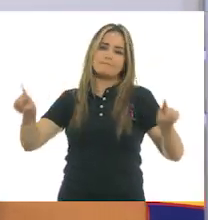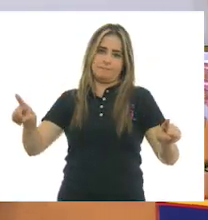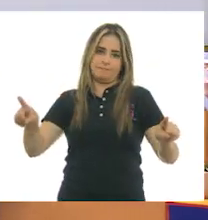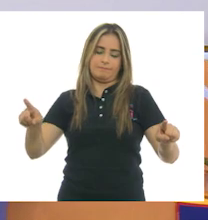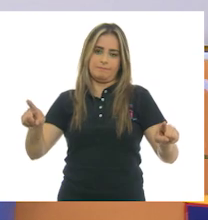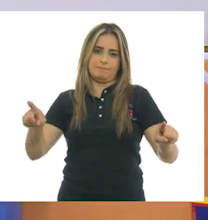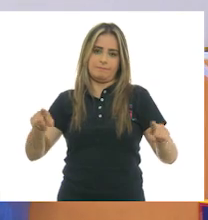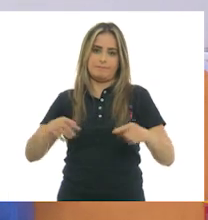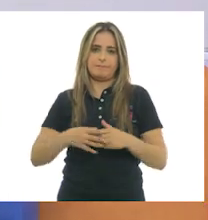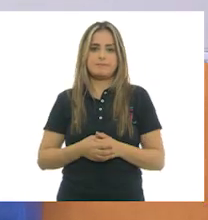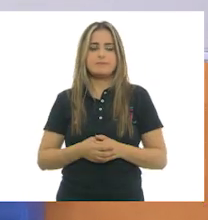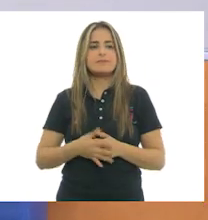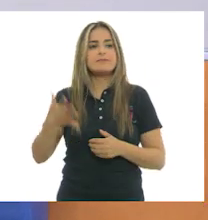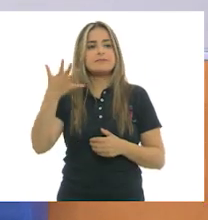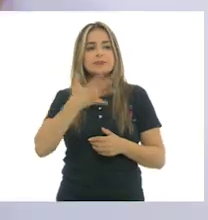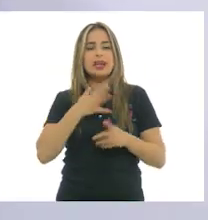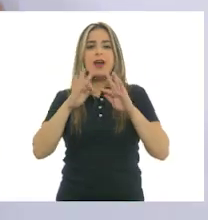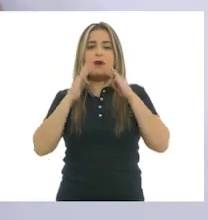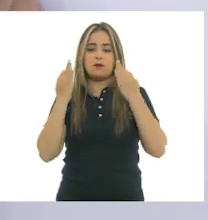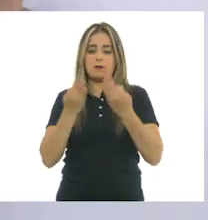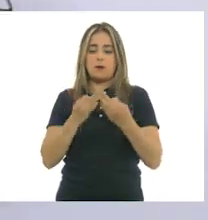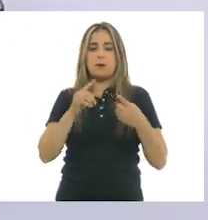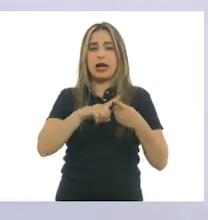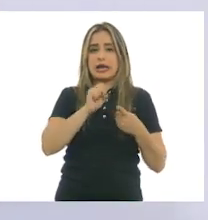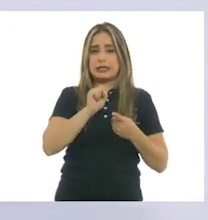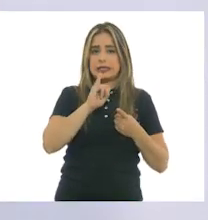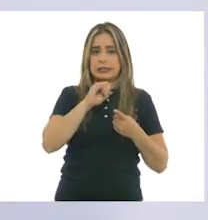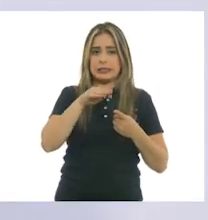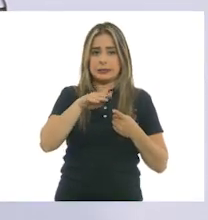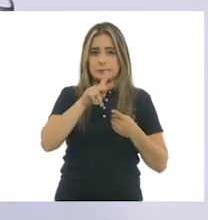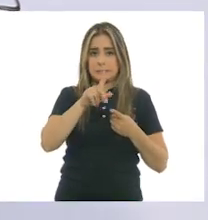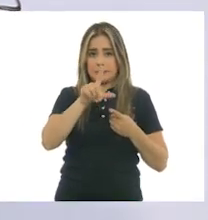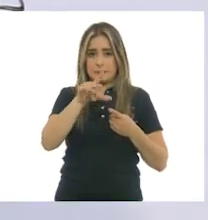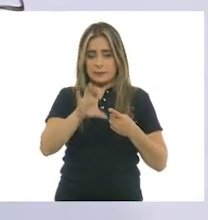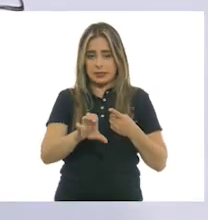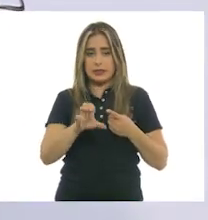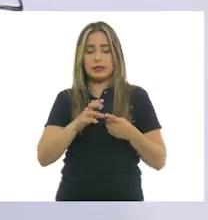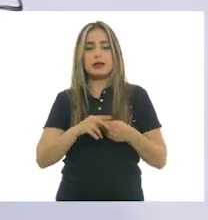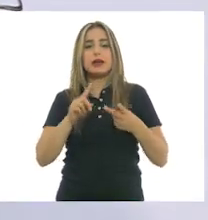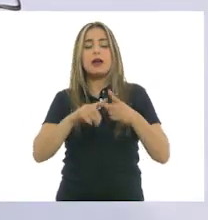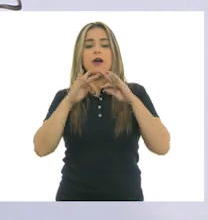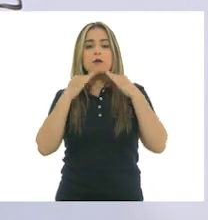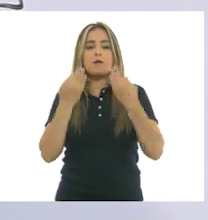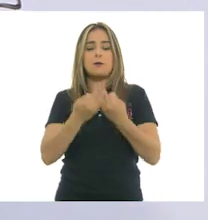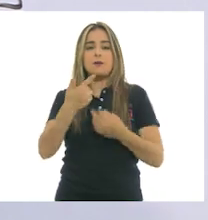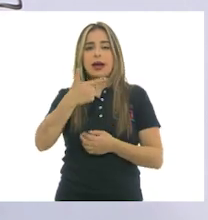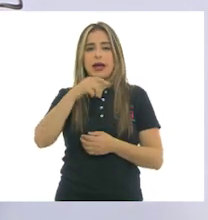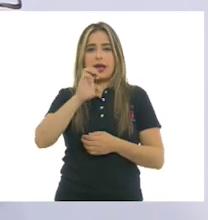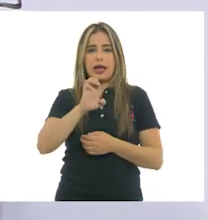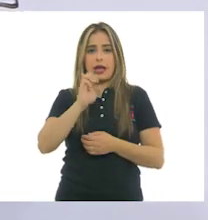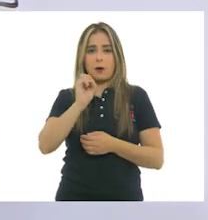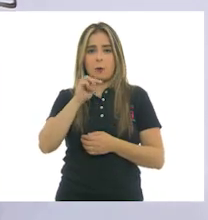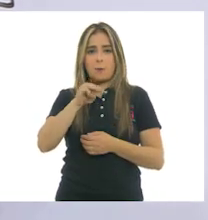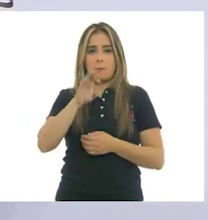y son geométricas.